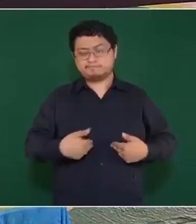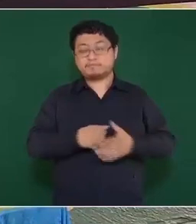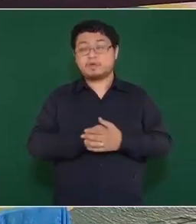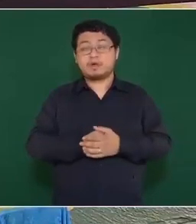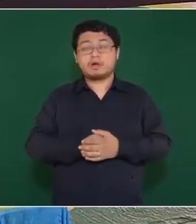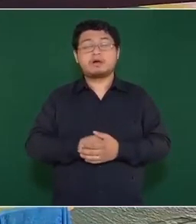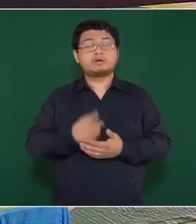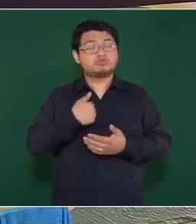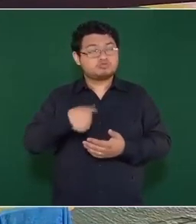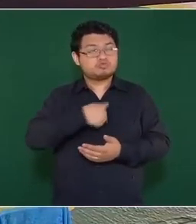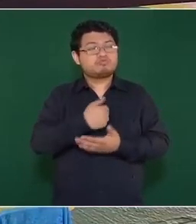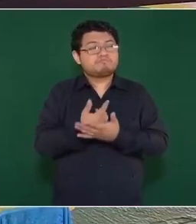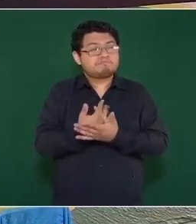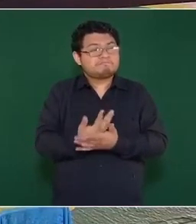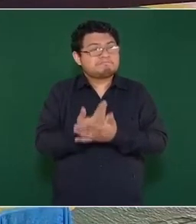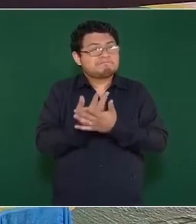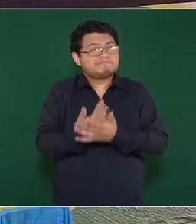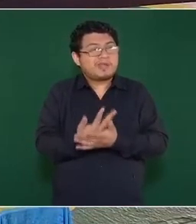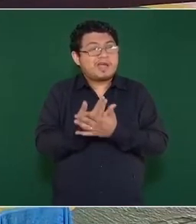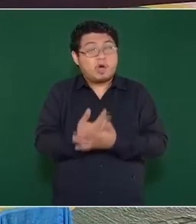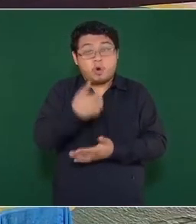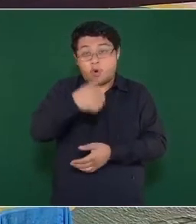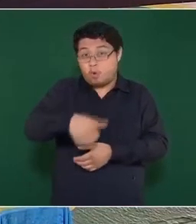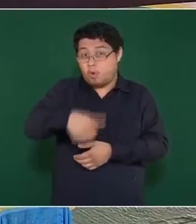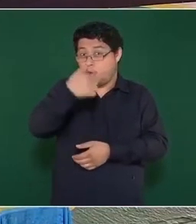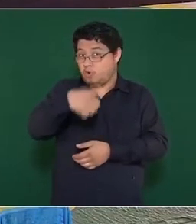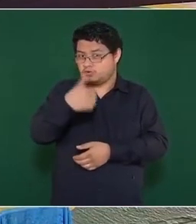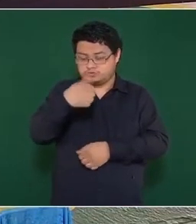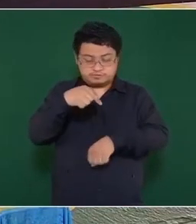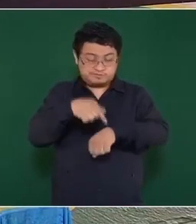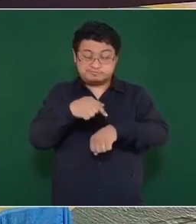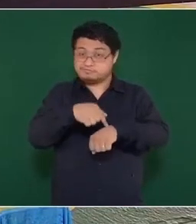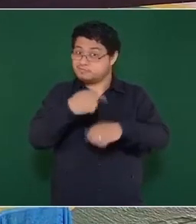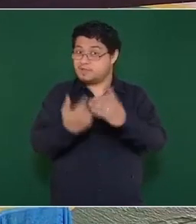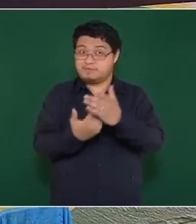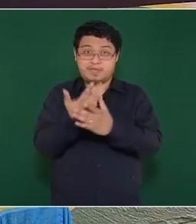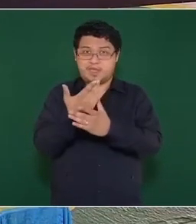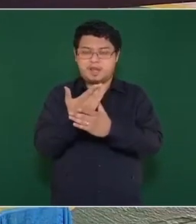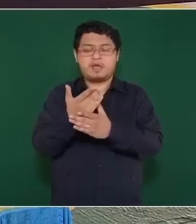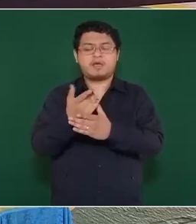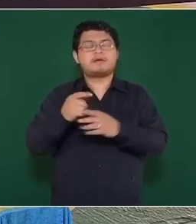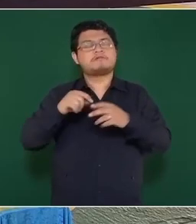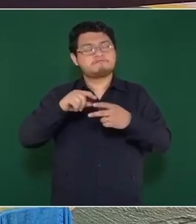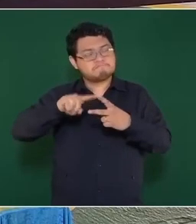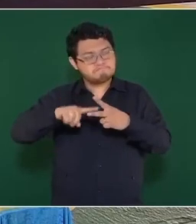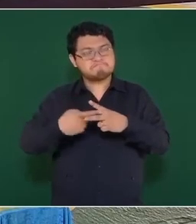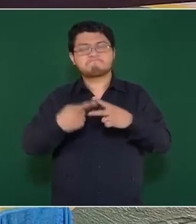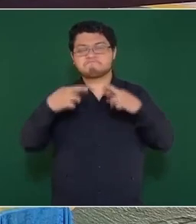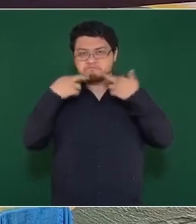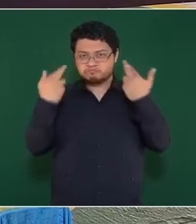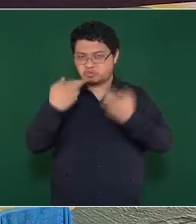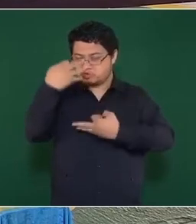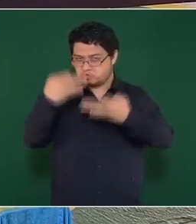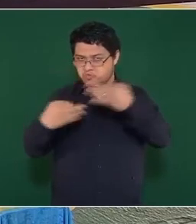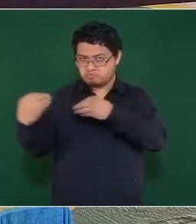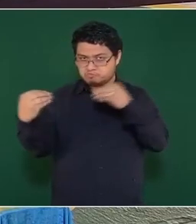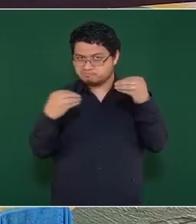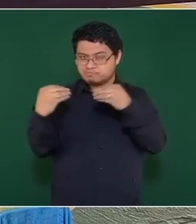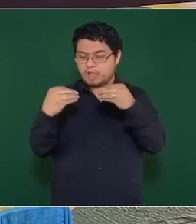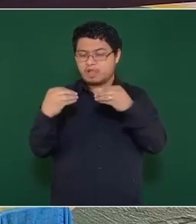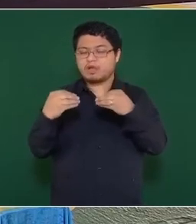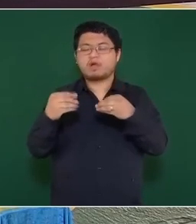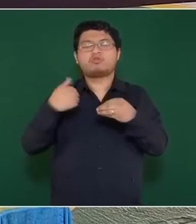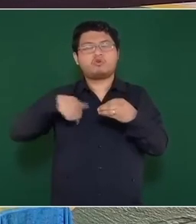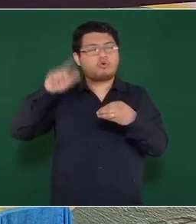a las 11 de la mañana, se inicia la sesión y esperamos que se tenga esta solución a